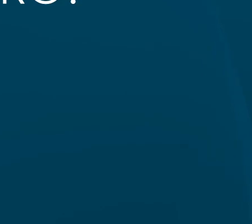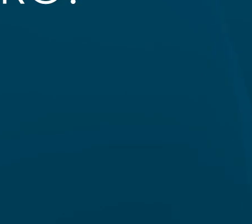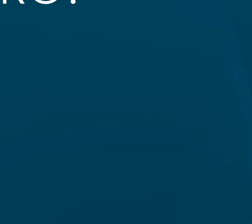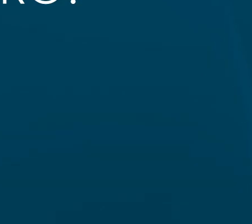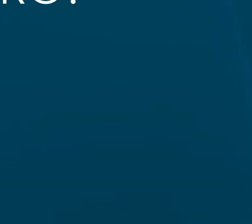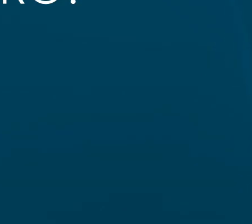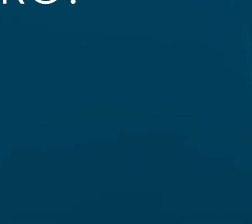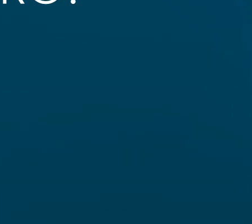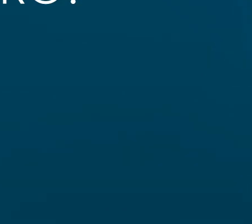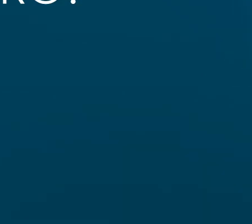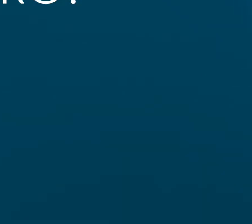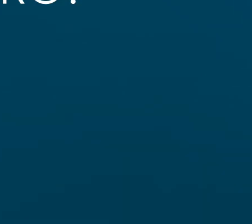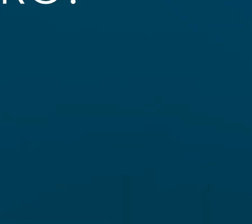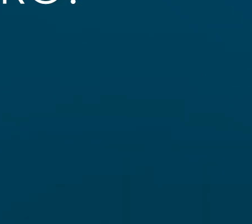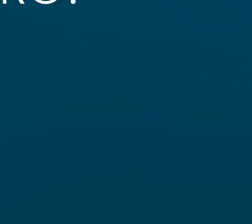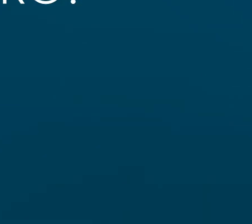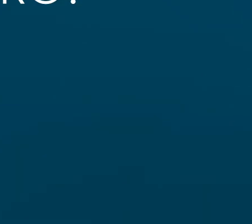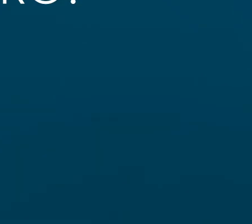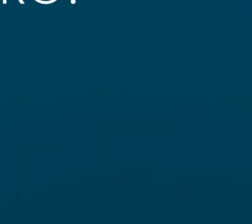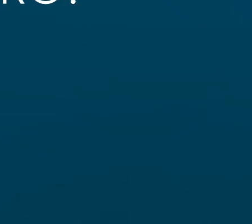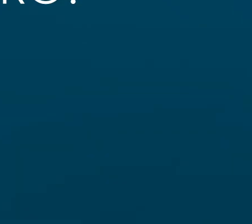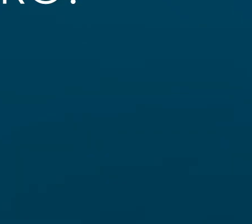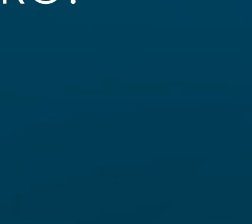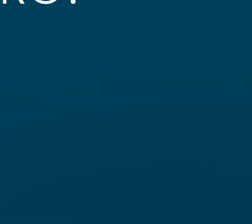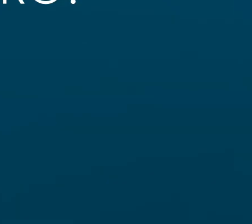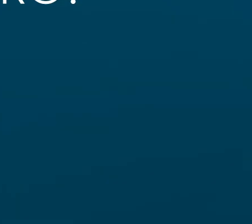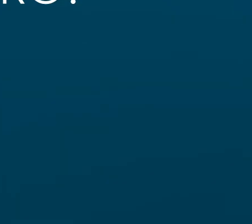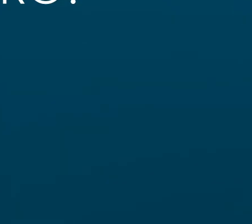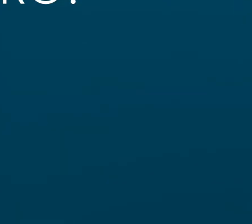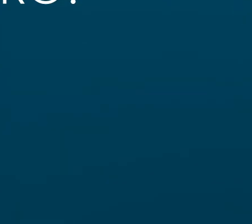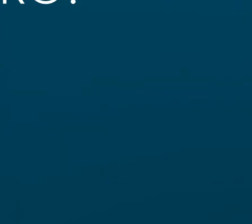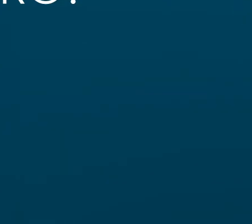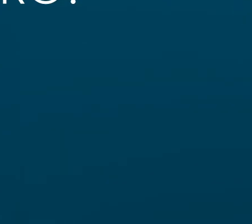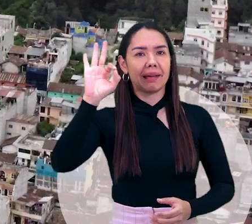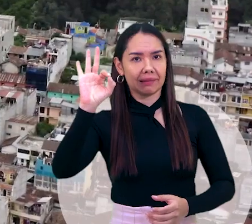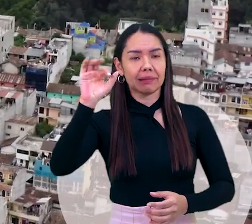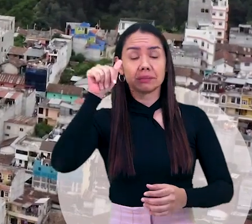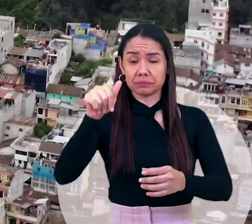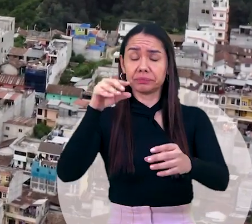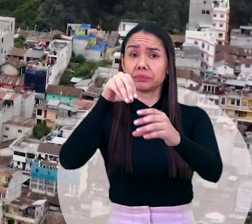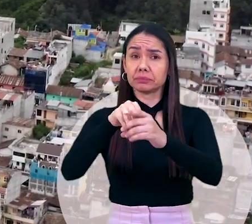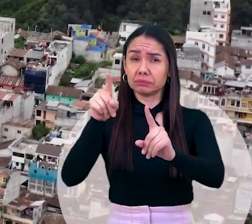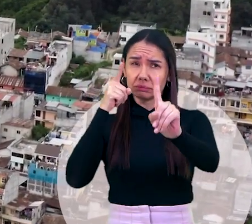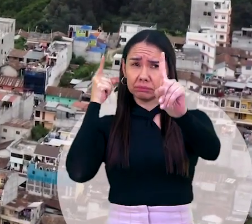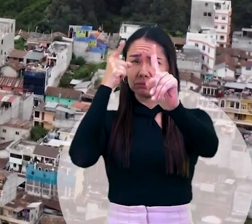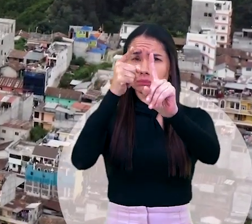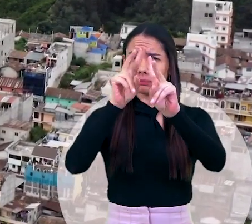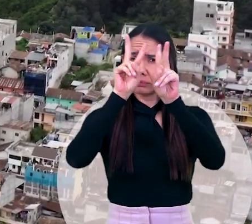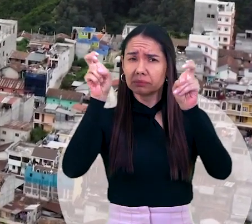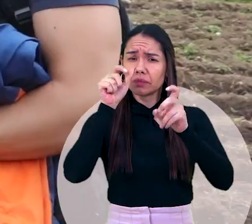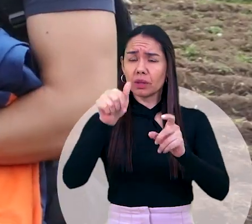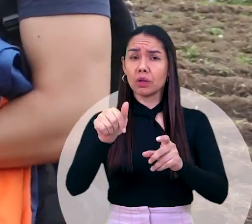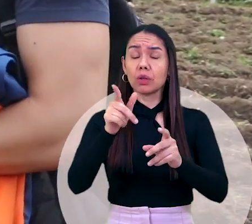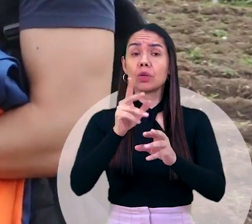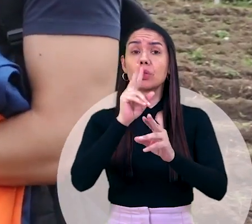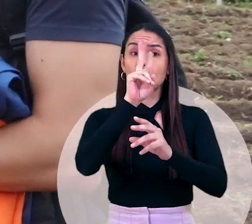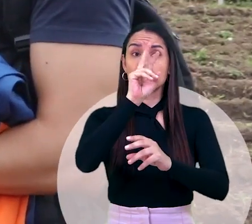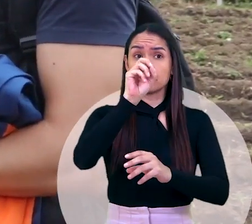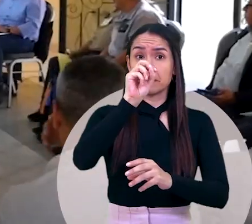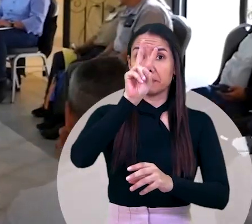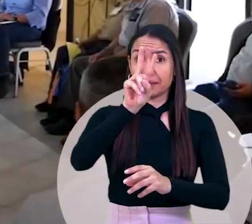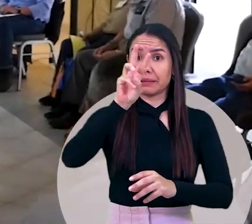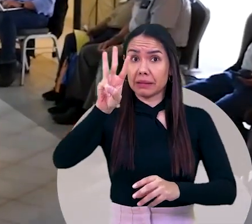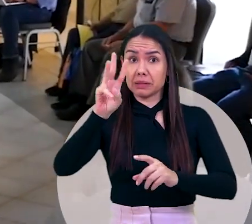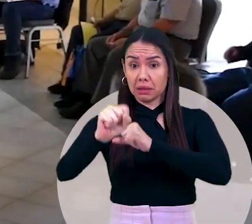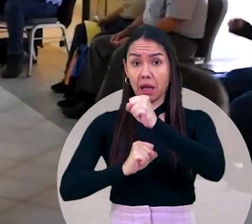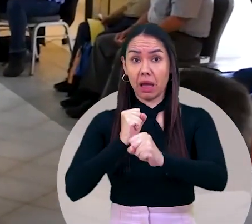¿Cómo acompaña la ONU a Guatemala en el camino hacia la cumbre del futuro? Los resultados alcanzados durante el 2023 y